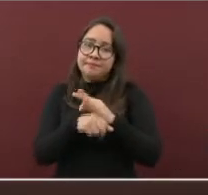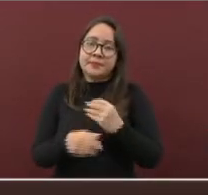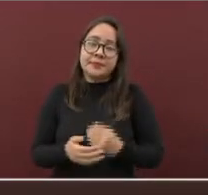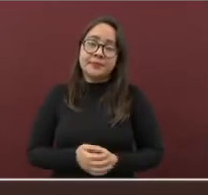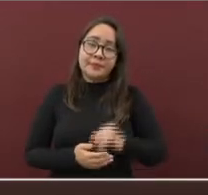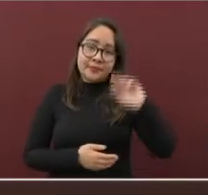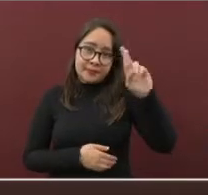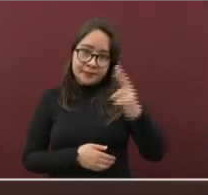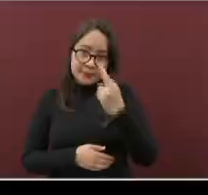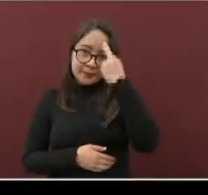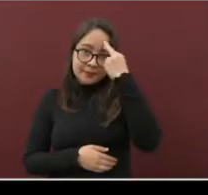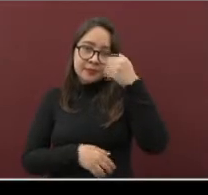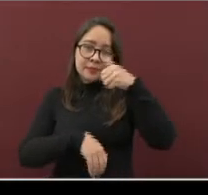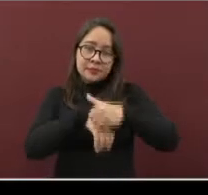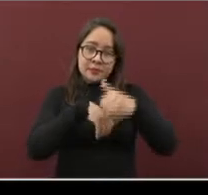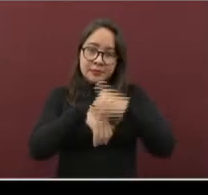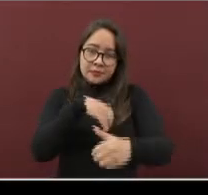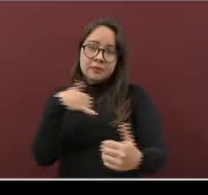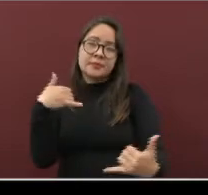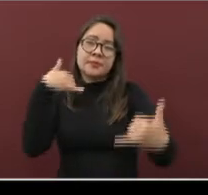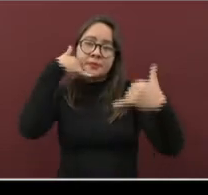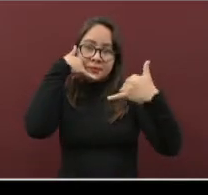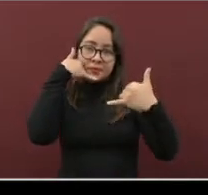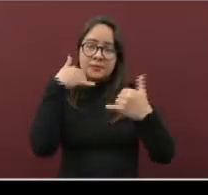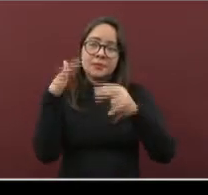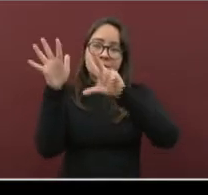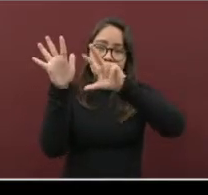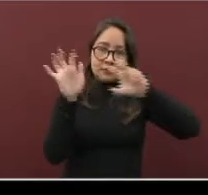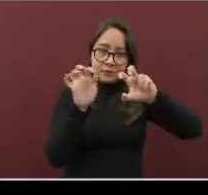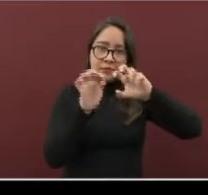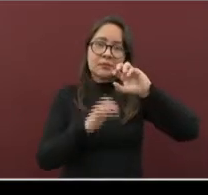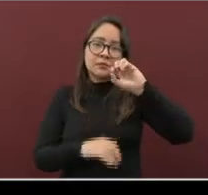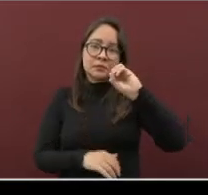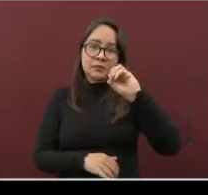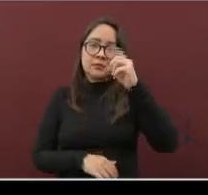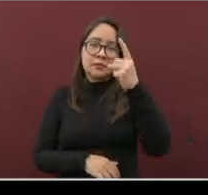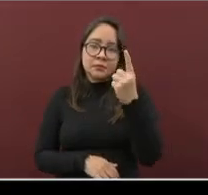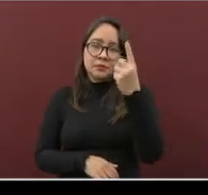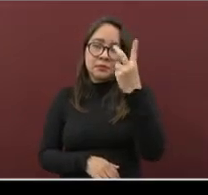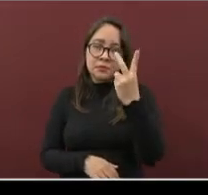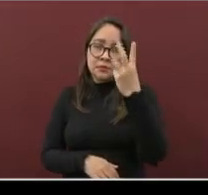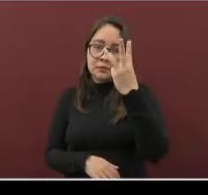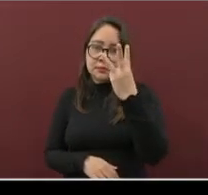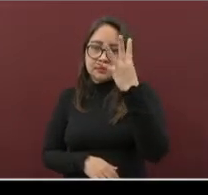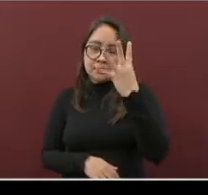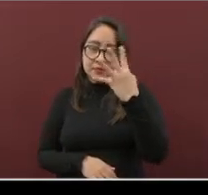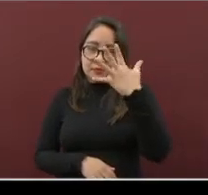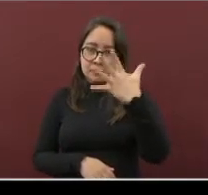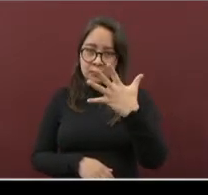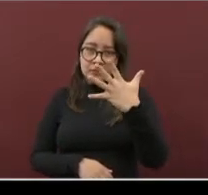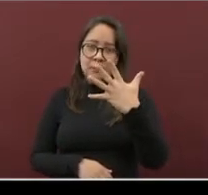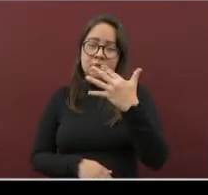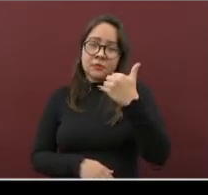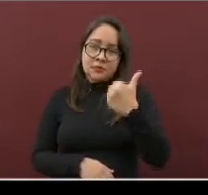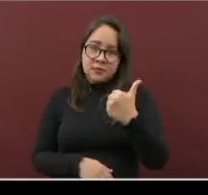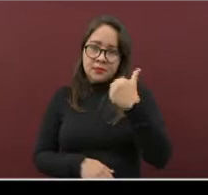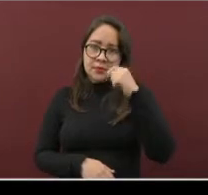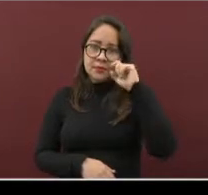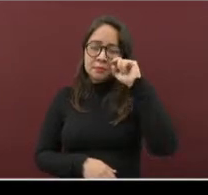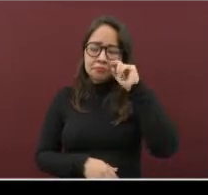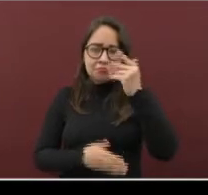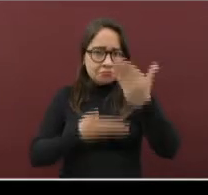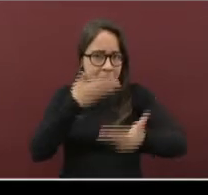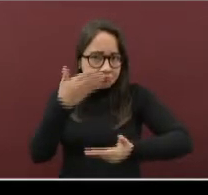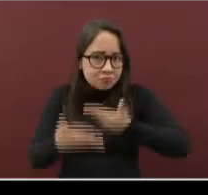recordarles el número de atención, el 800-0123456. Está a su